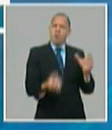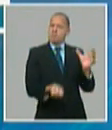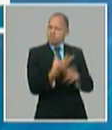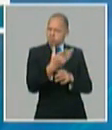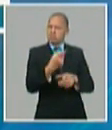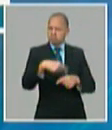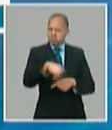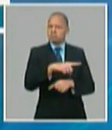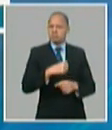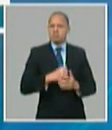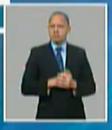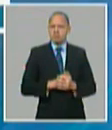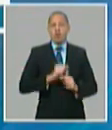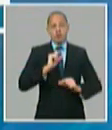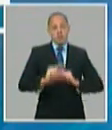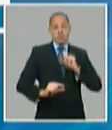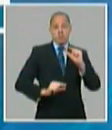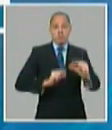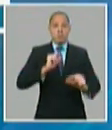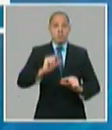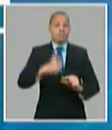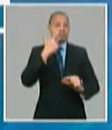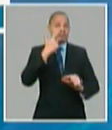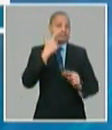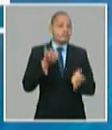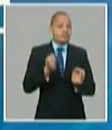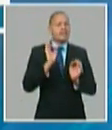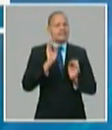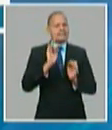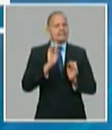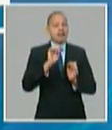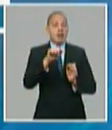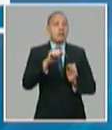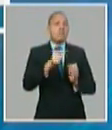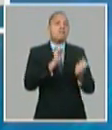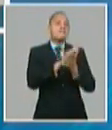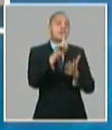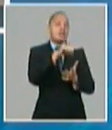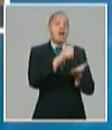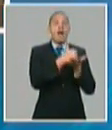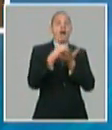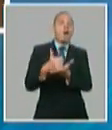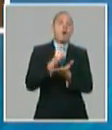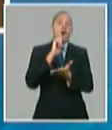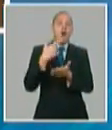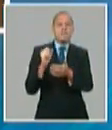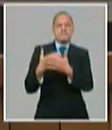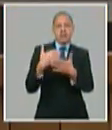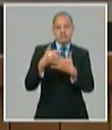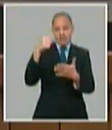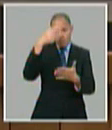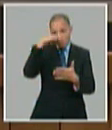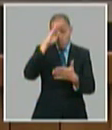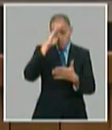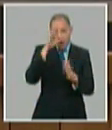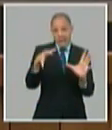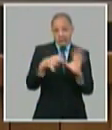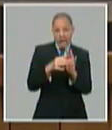después más adelante vamos a referirnos al intercambio entre la zona y la economía interna y las potencialidades que hay y no es por gusto